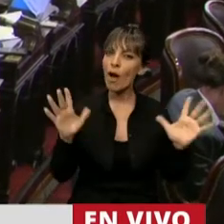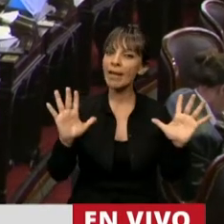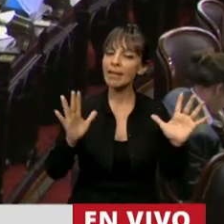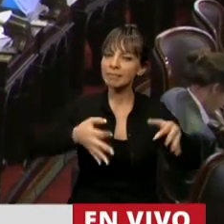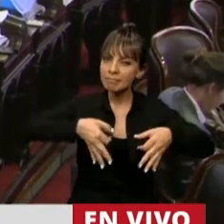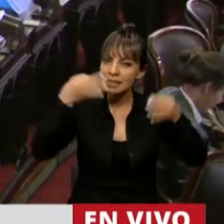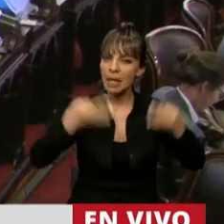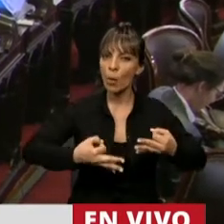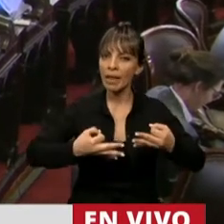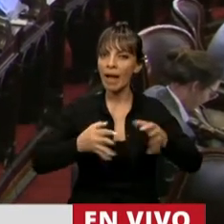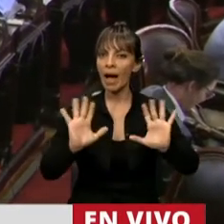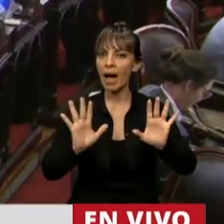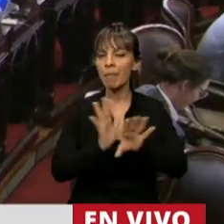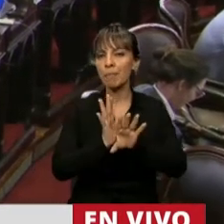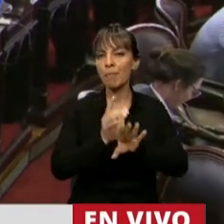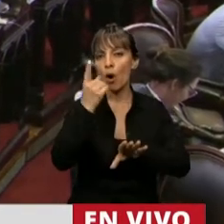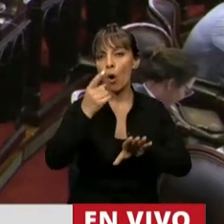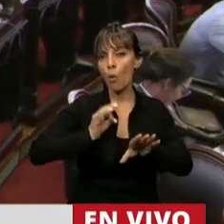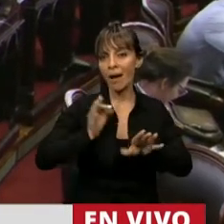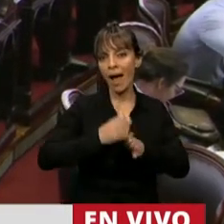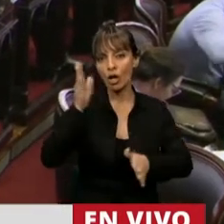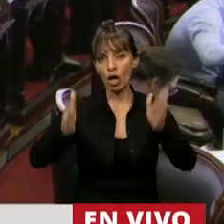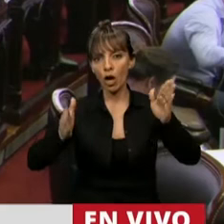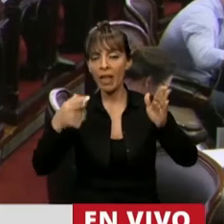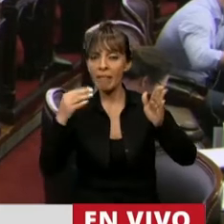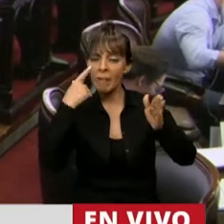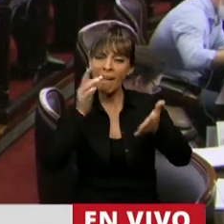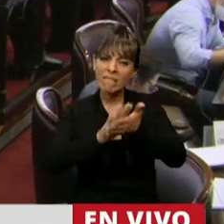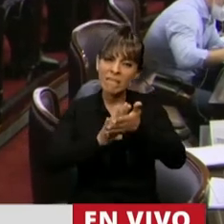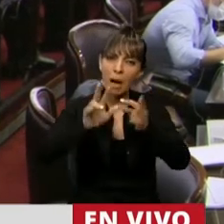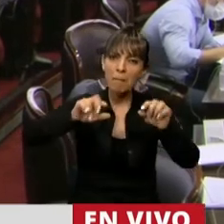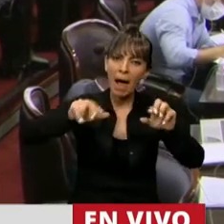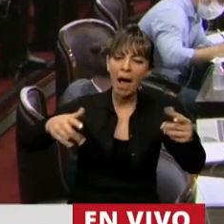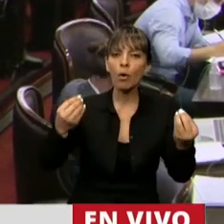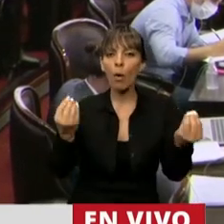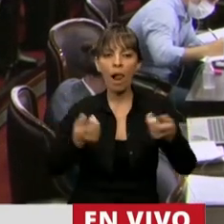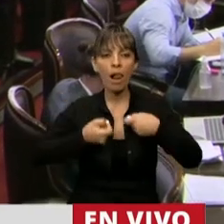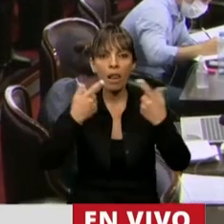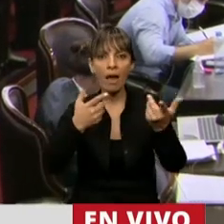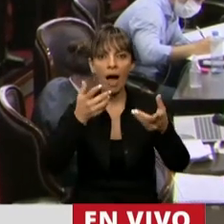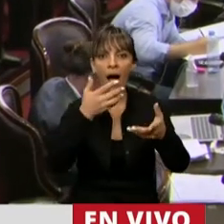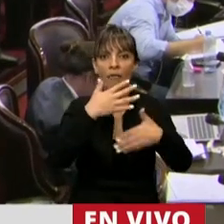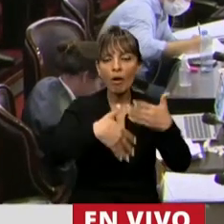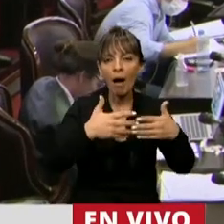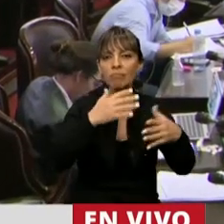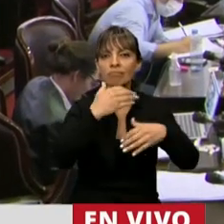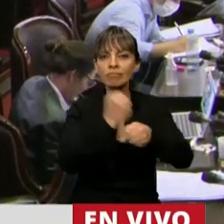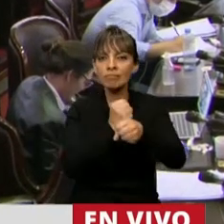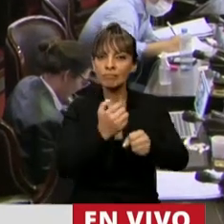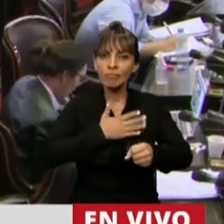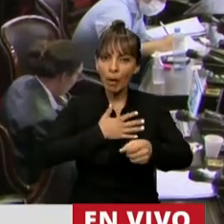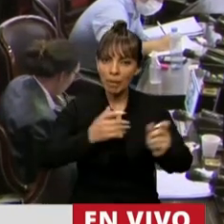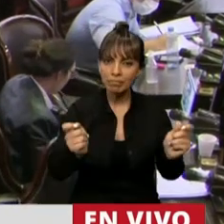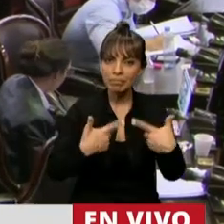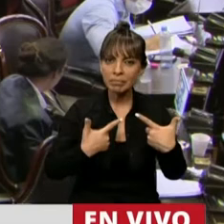más que de un año, donde tenemos que rediscutir las cosas que le vamos a dar a estos emprendimientos, no estamos haciendo